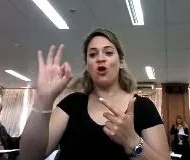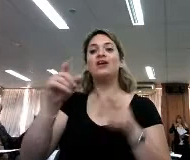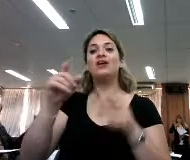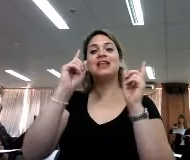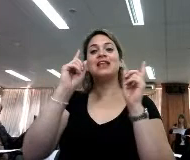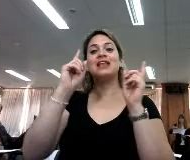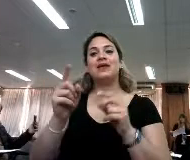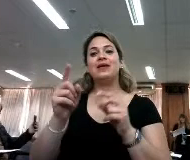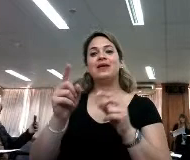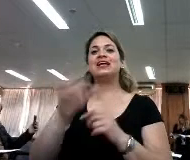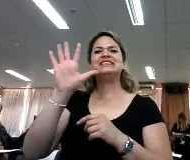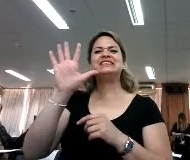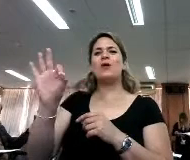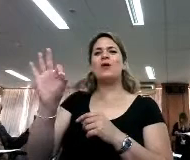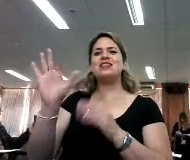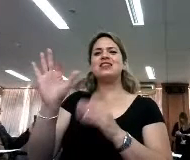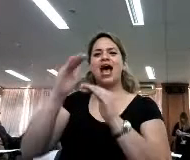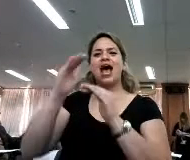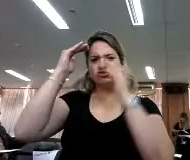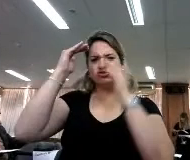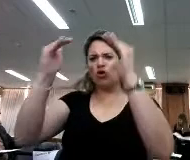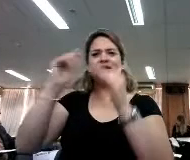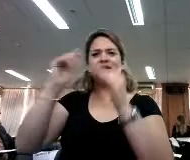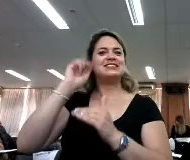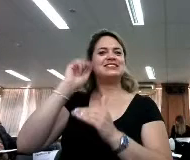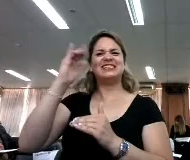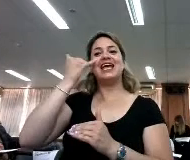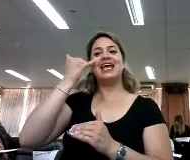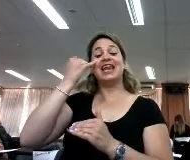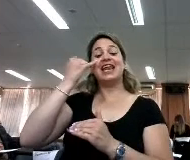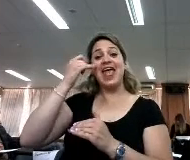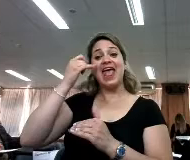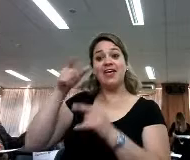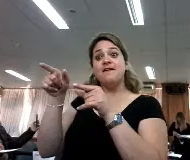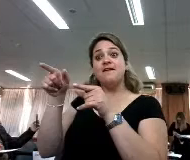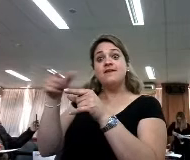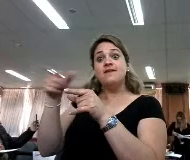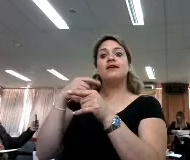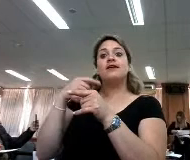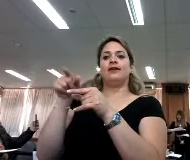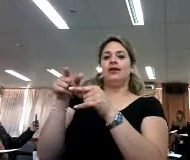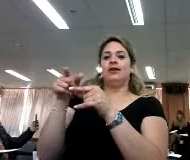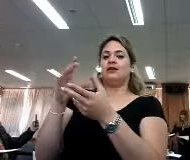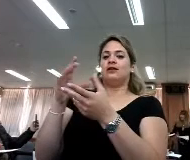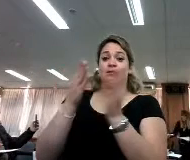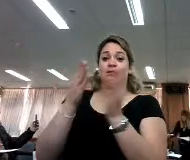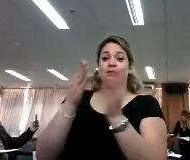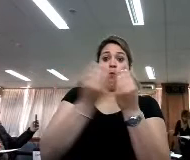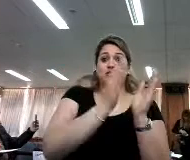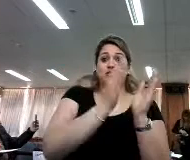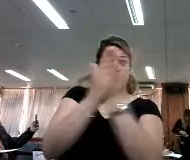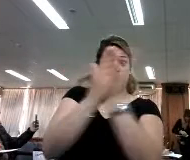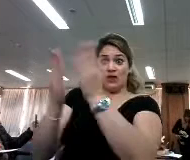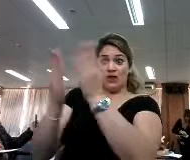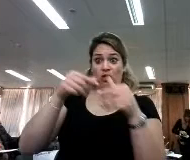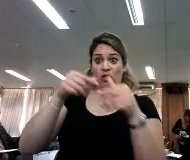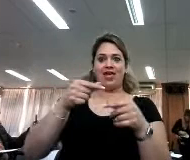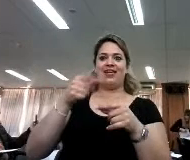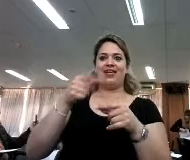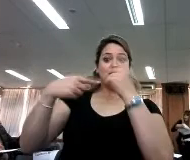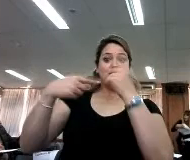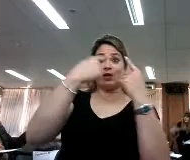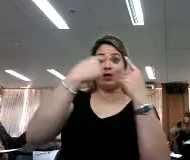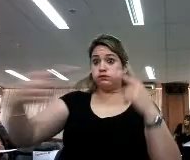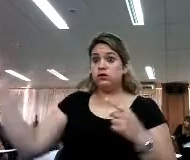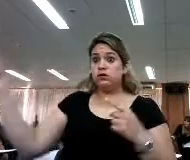una cualquier cantidad que el lector está creando sus mismos contenidos. Esta mutabilidad también nos permite